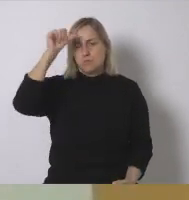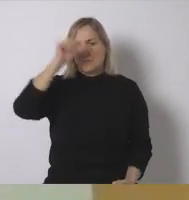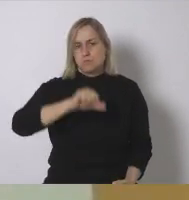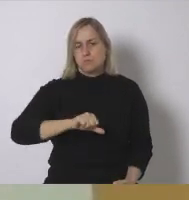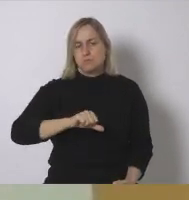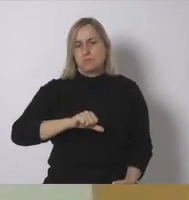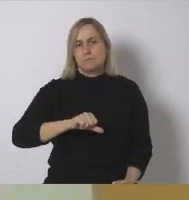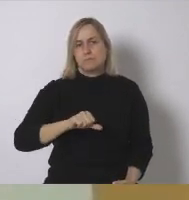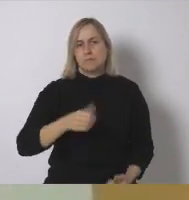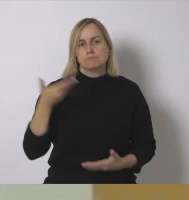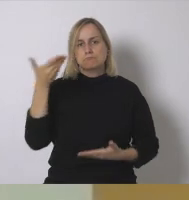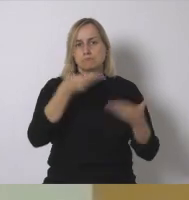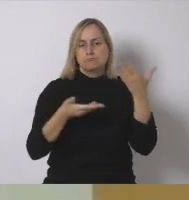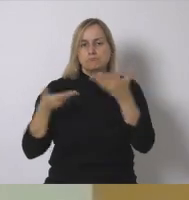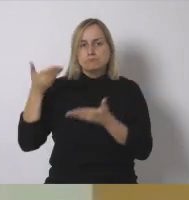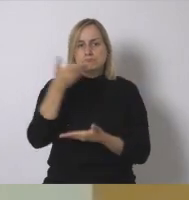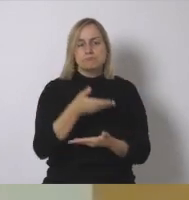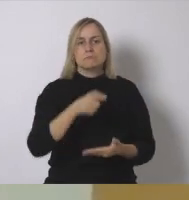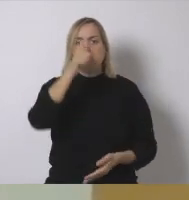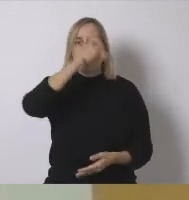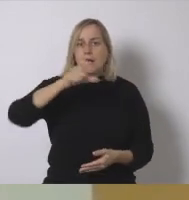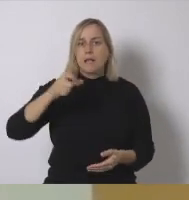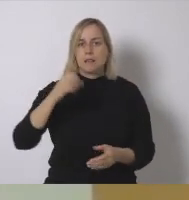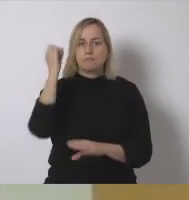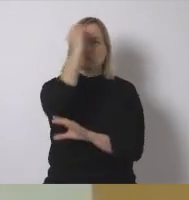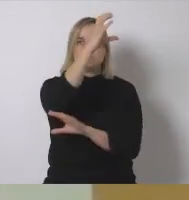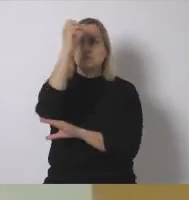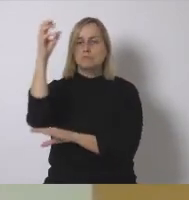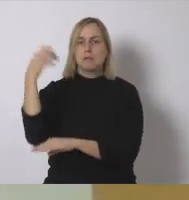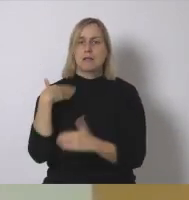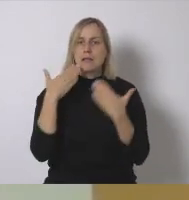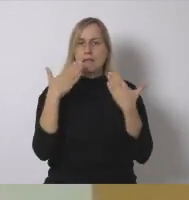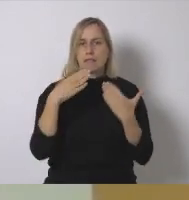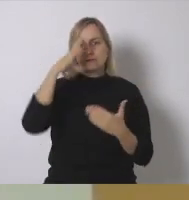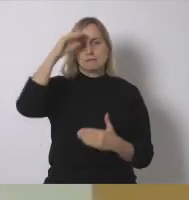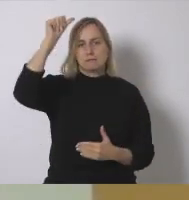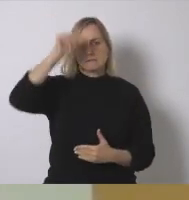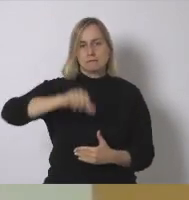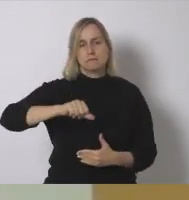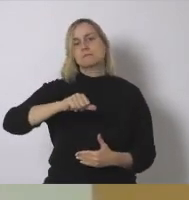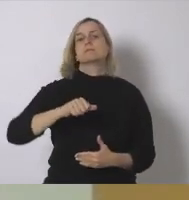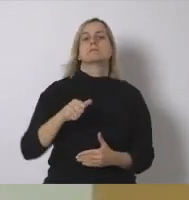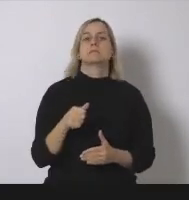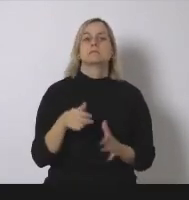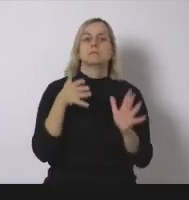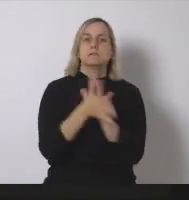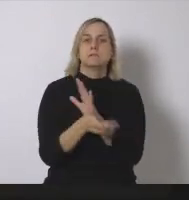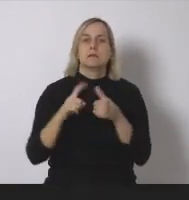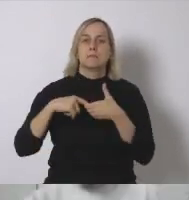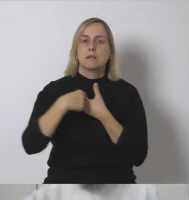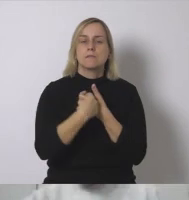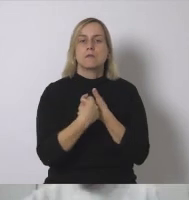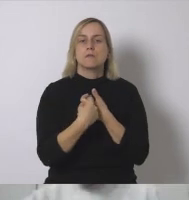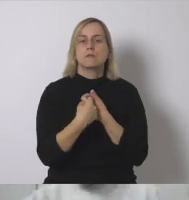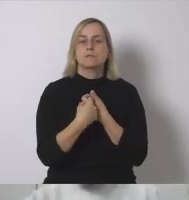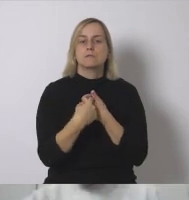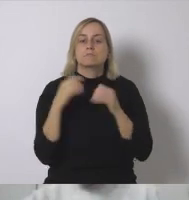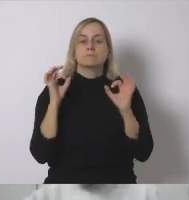veo que es un tema que ha generado muchísimo interés y quisiera dar las gracias a los ponentes